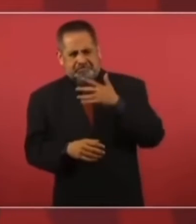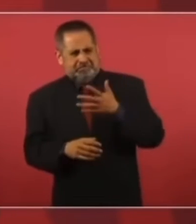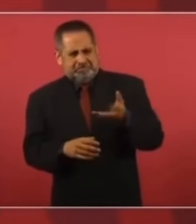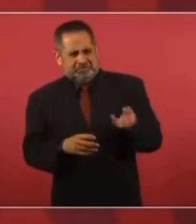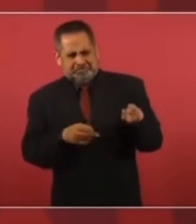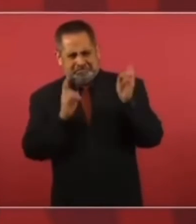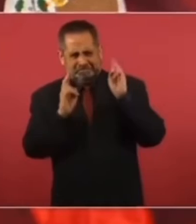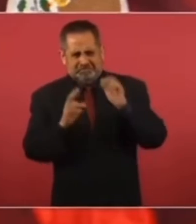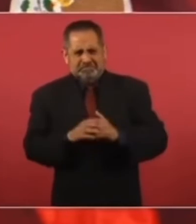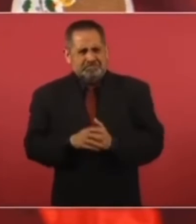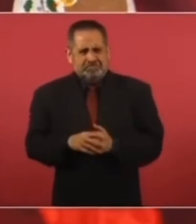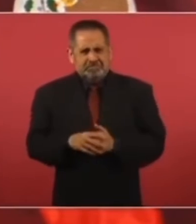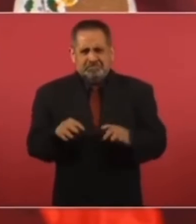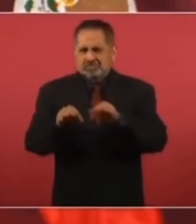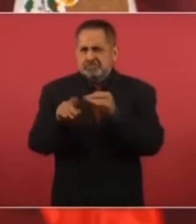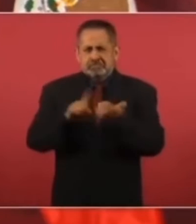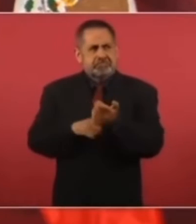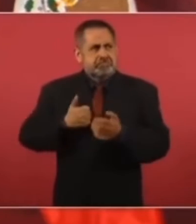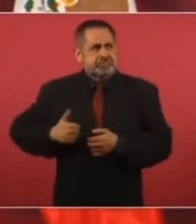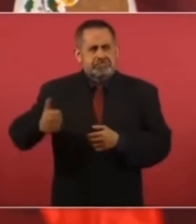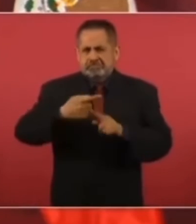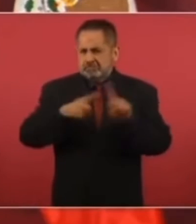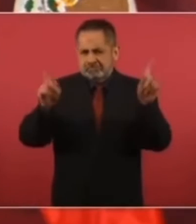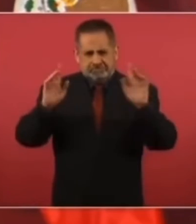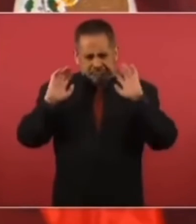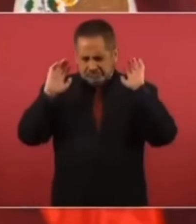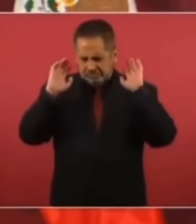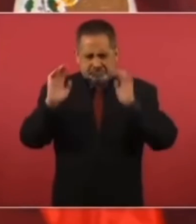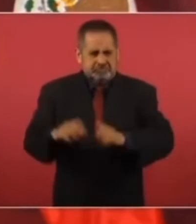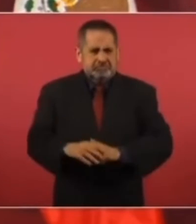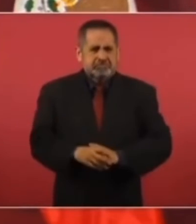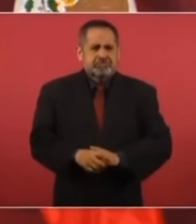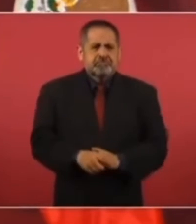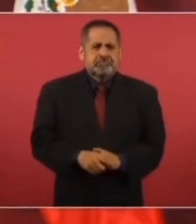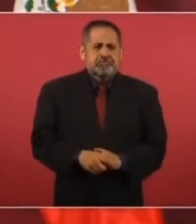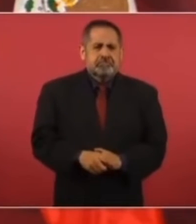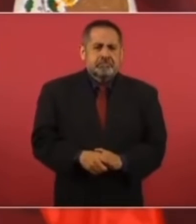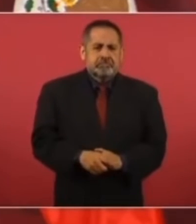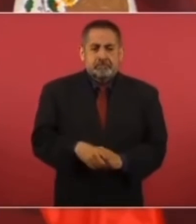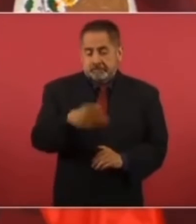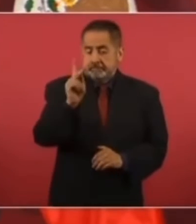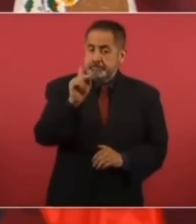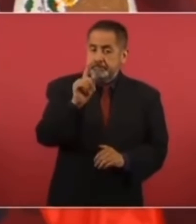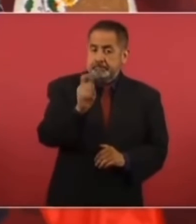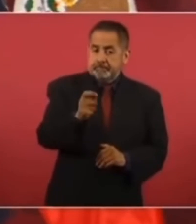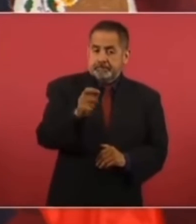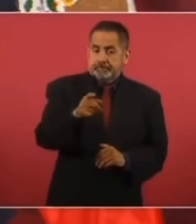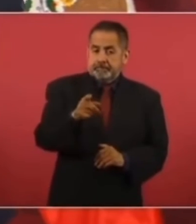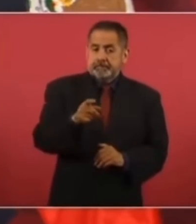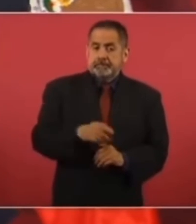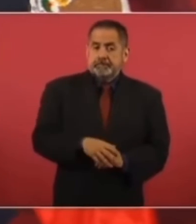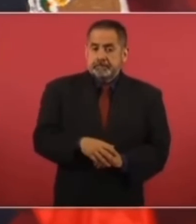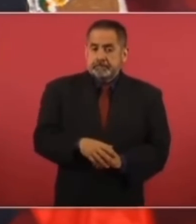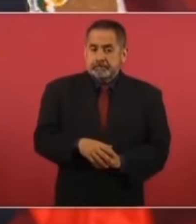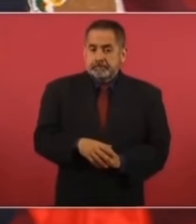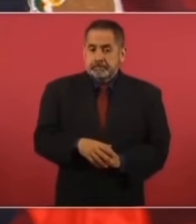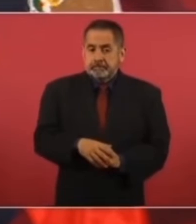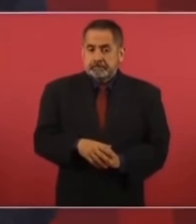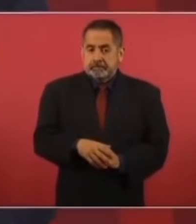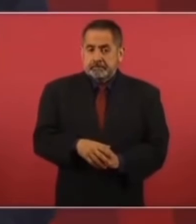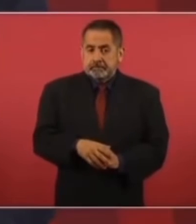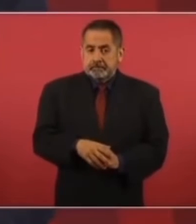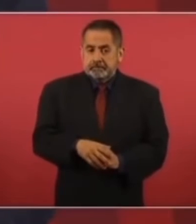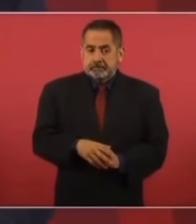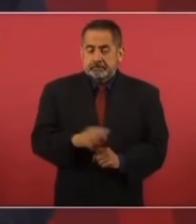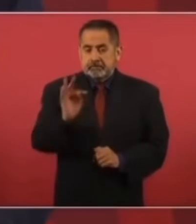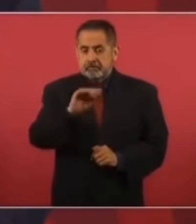es el trabajo de cada quien, pero yo le entendía que me